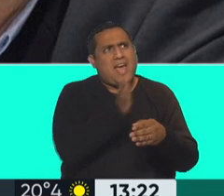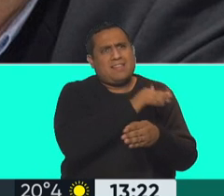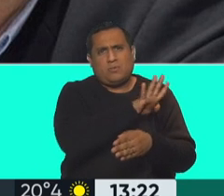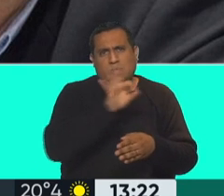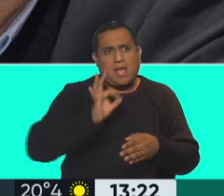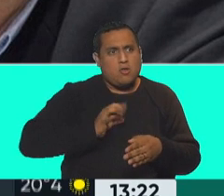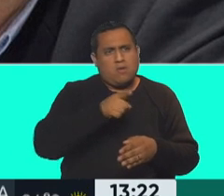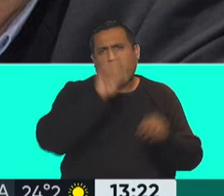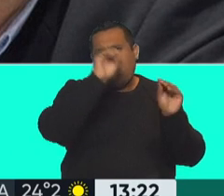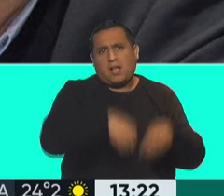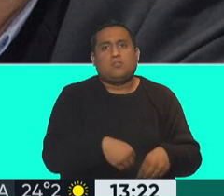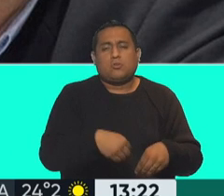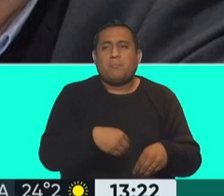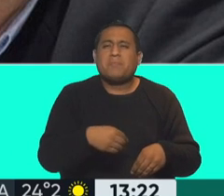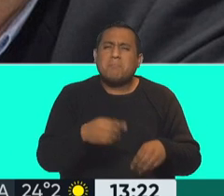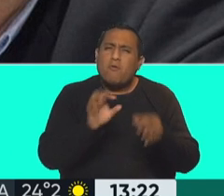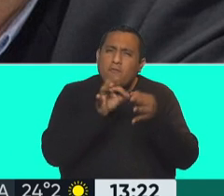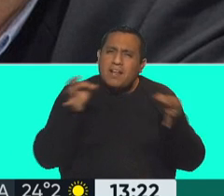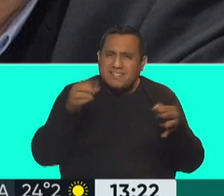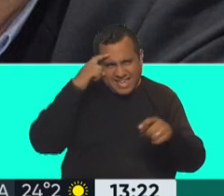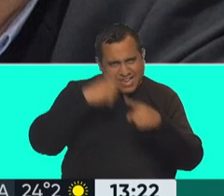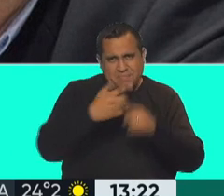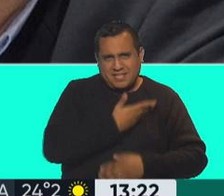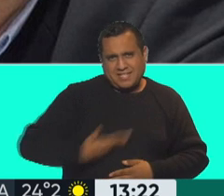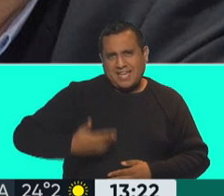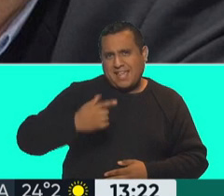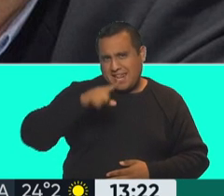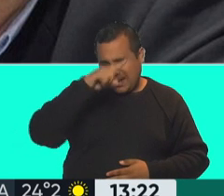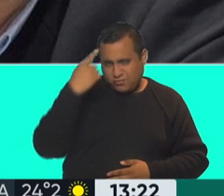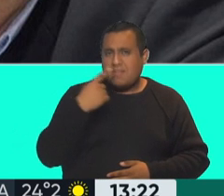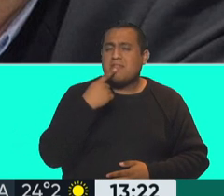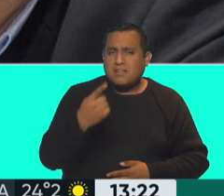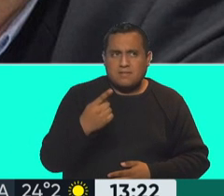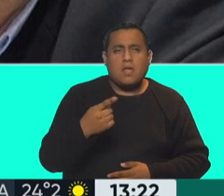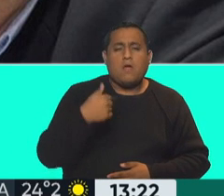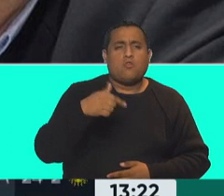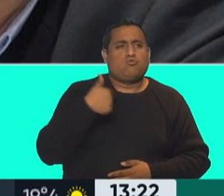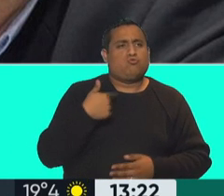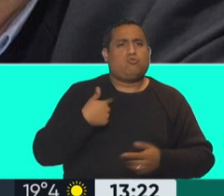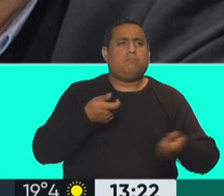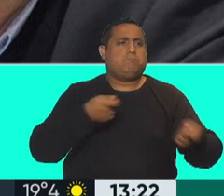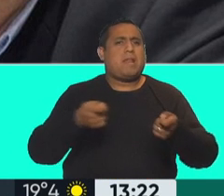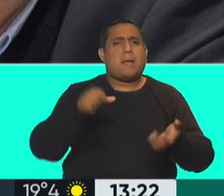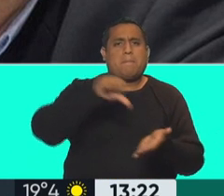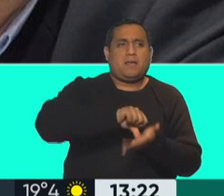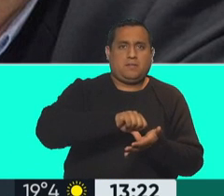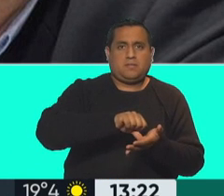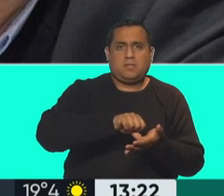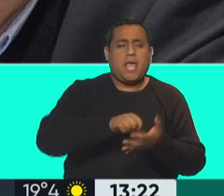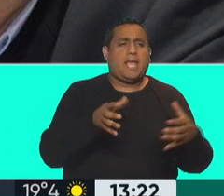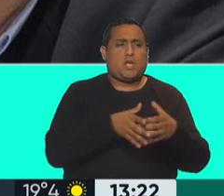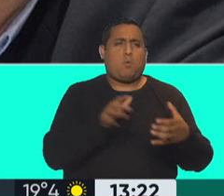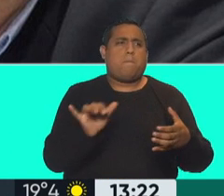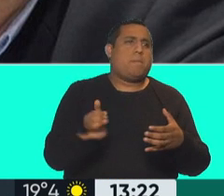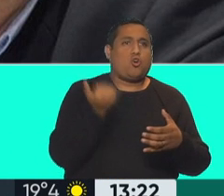referencia a aquella frase que pronunció el expresidente de la nación cuando asumía, señalando que iba a gobernar el país precisamente con el mejor equipo